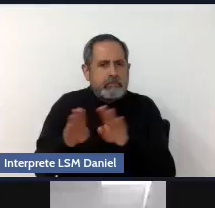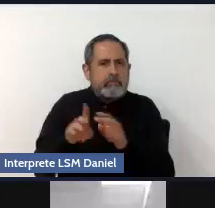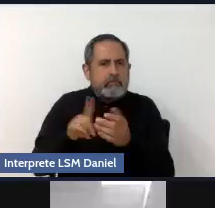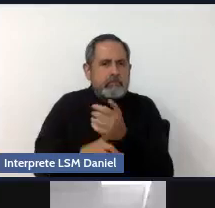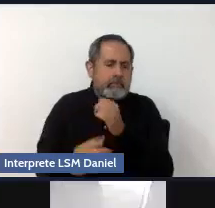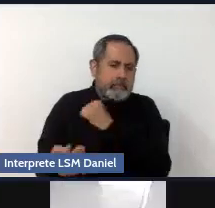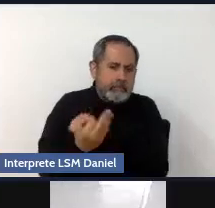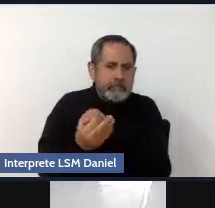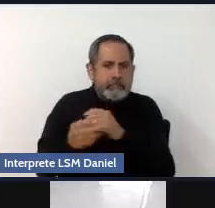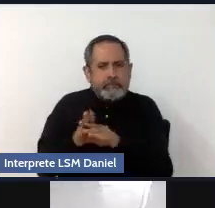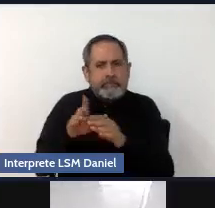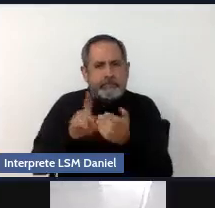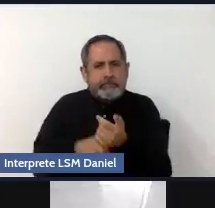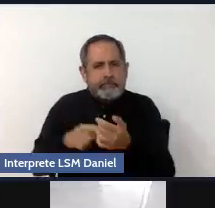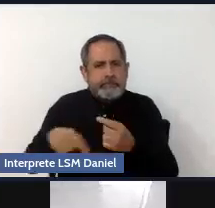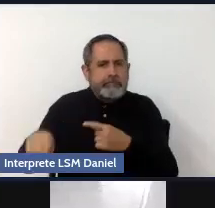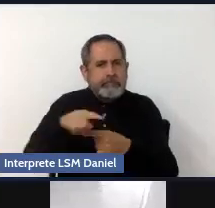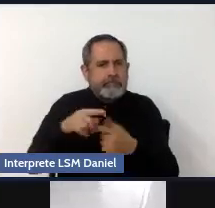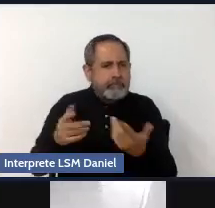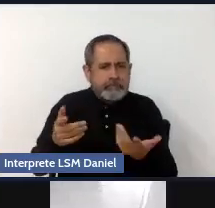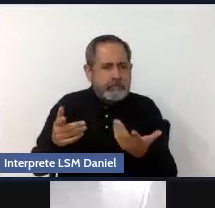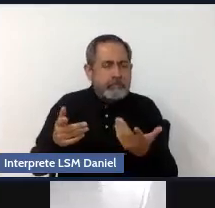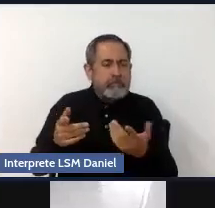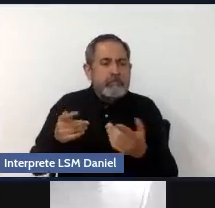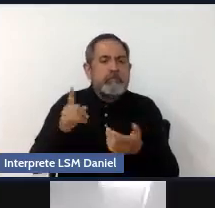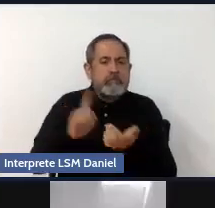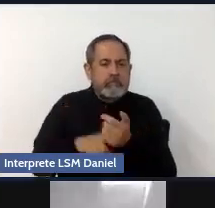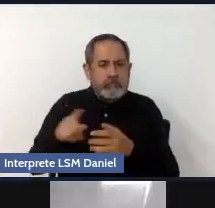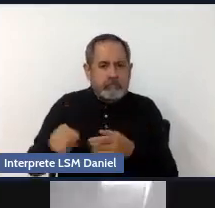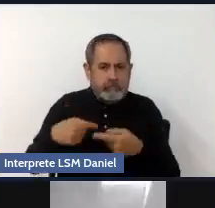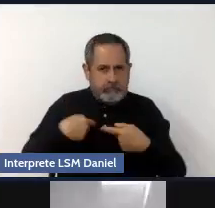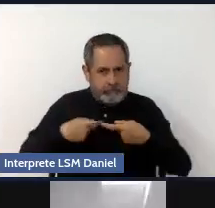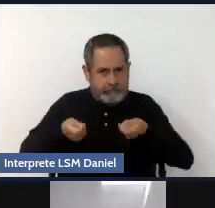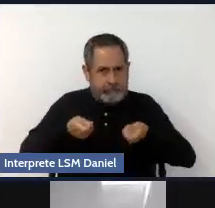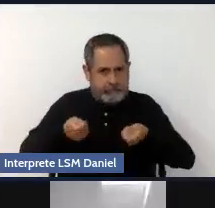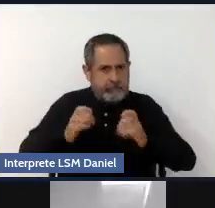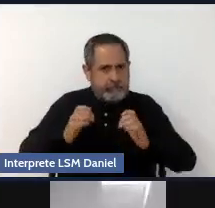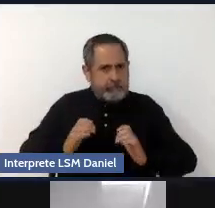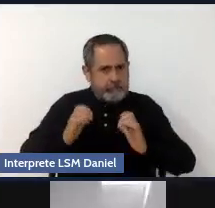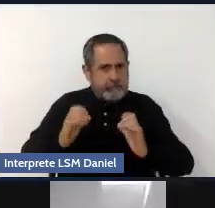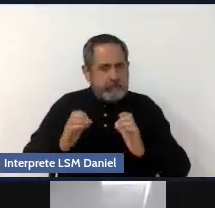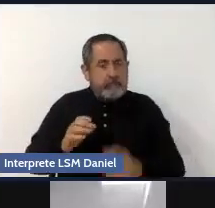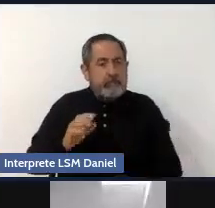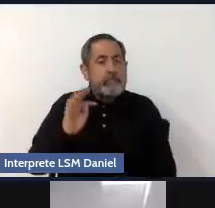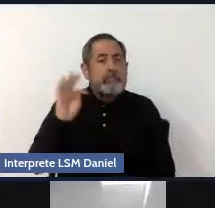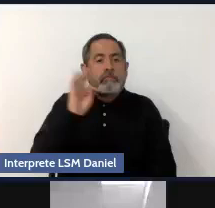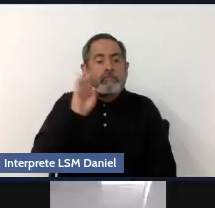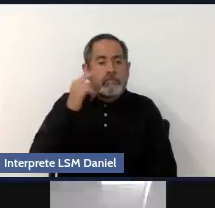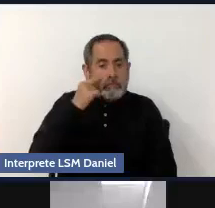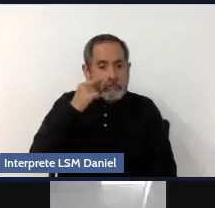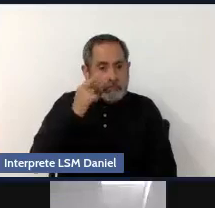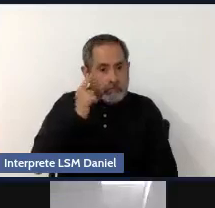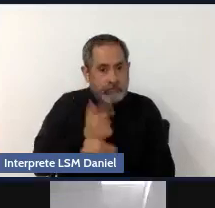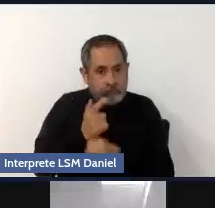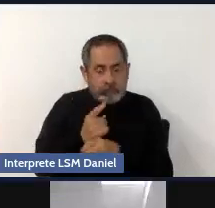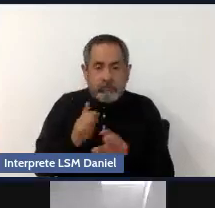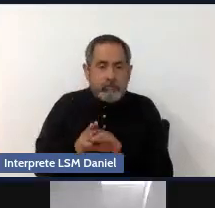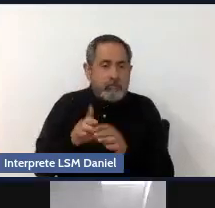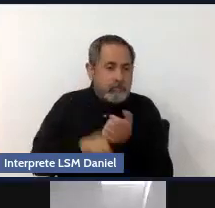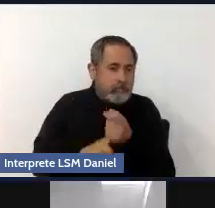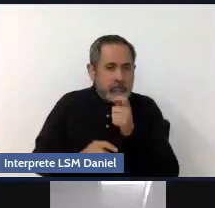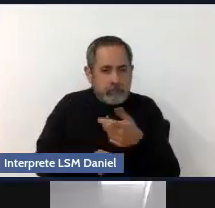de protección individuales está el autocontrol. Si yo me puedo descubrir de pronto que